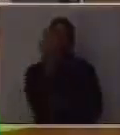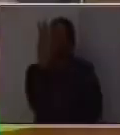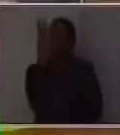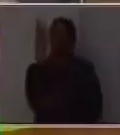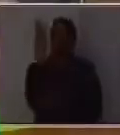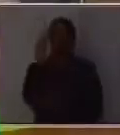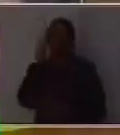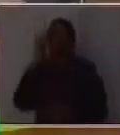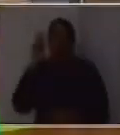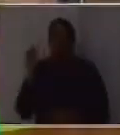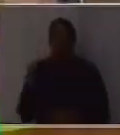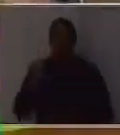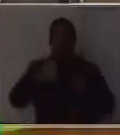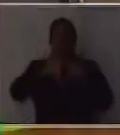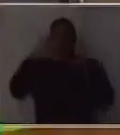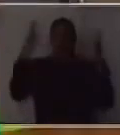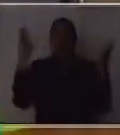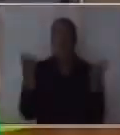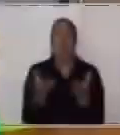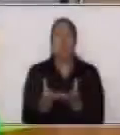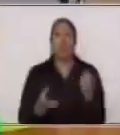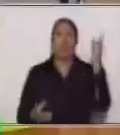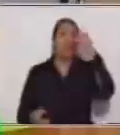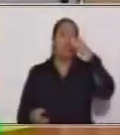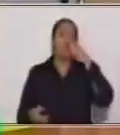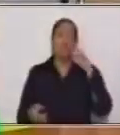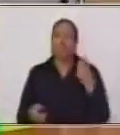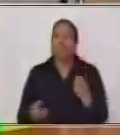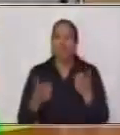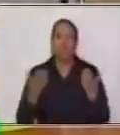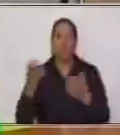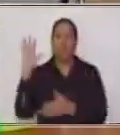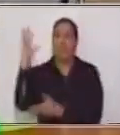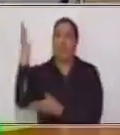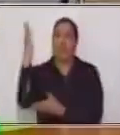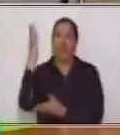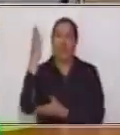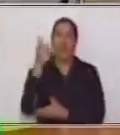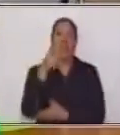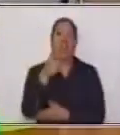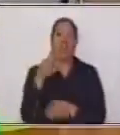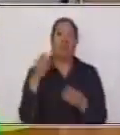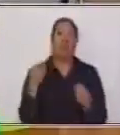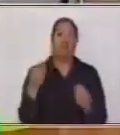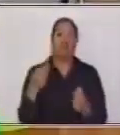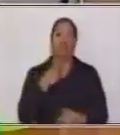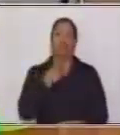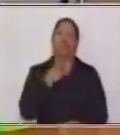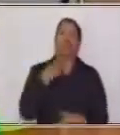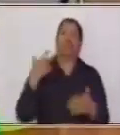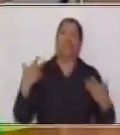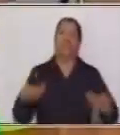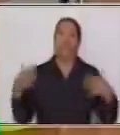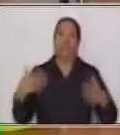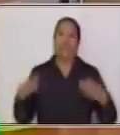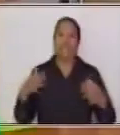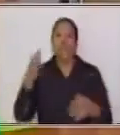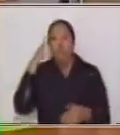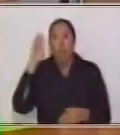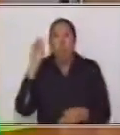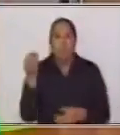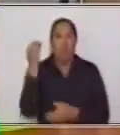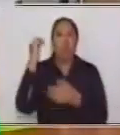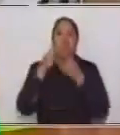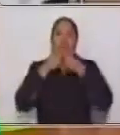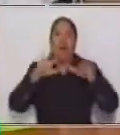árboles. Y eso perjudicaría mucho. ¿Por qué? Los animales no tendrían una casa donde